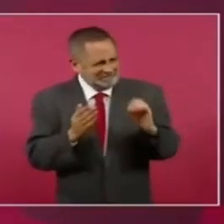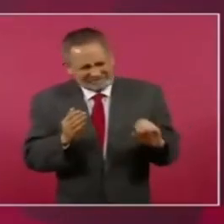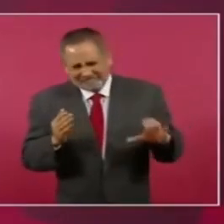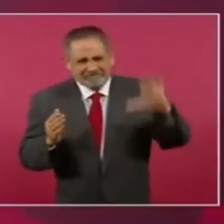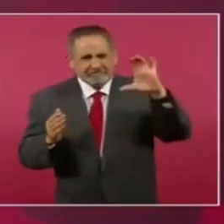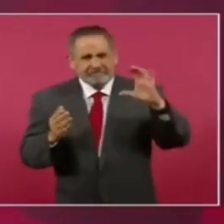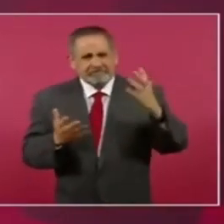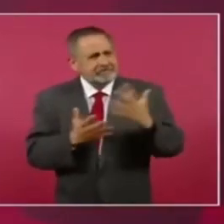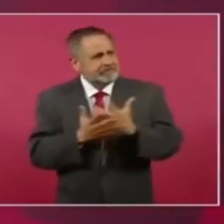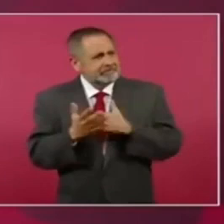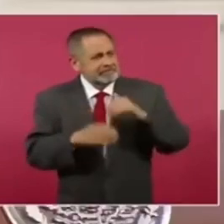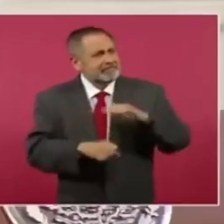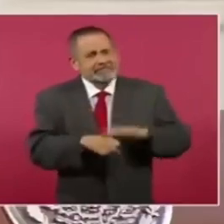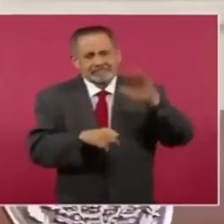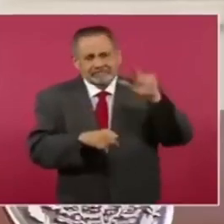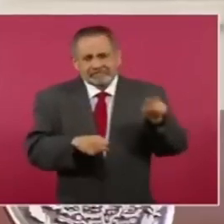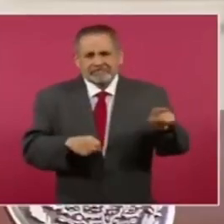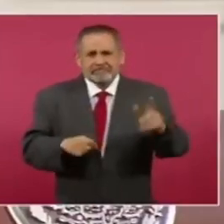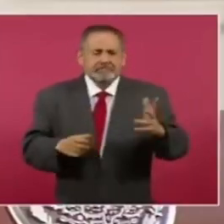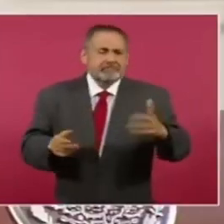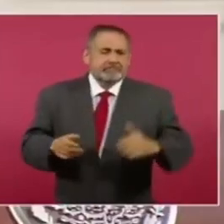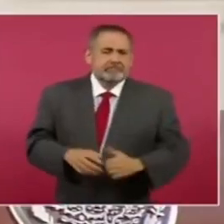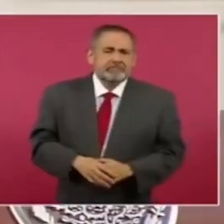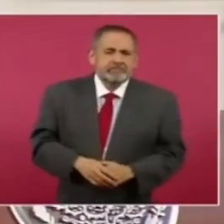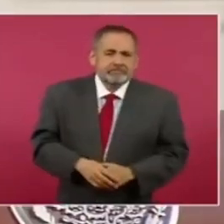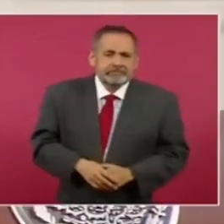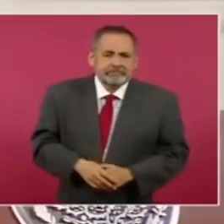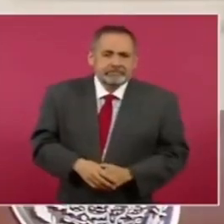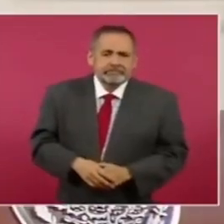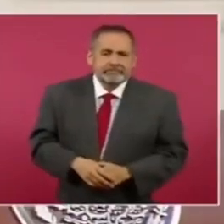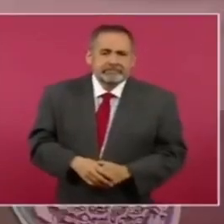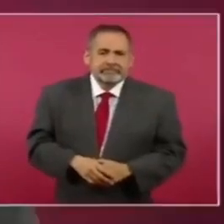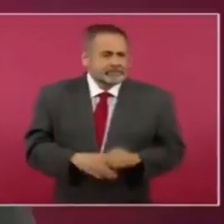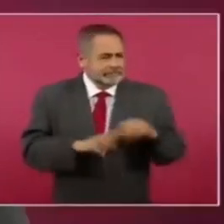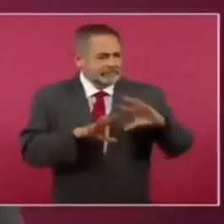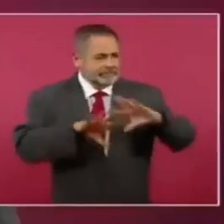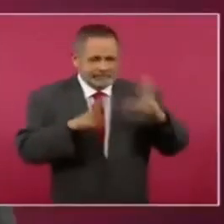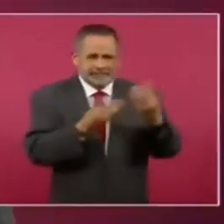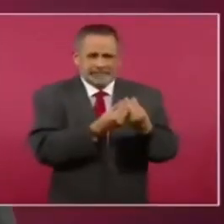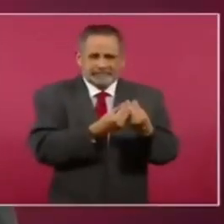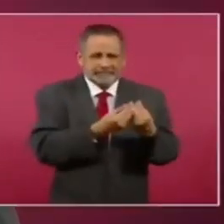si se les suma todo.